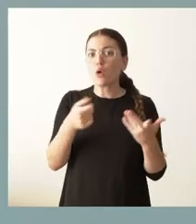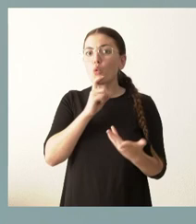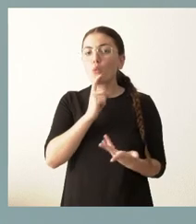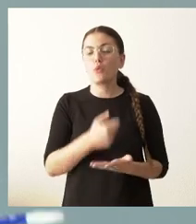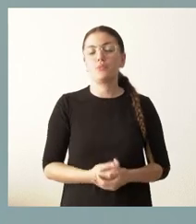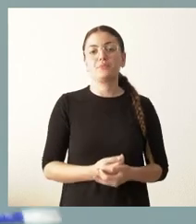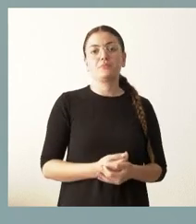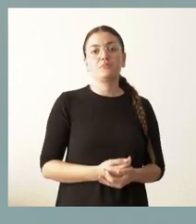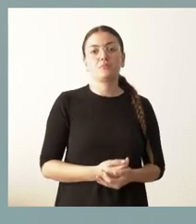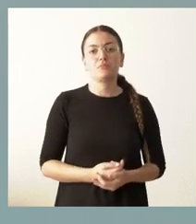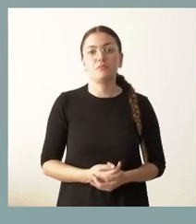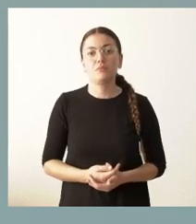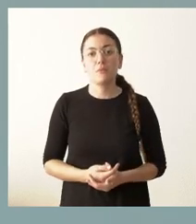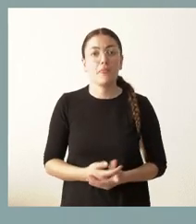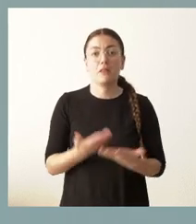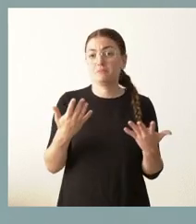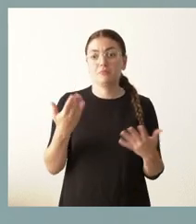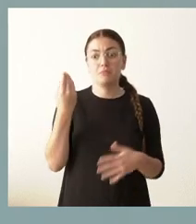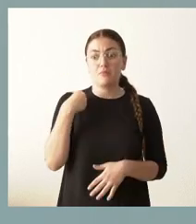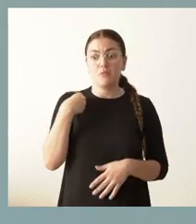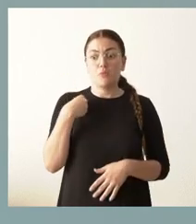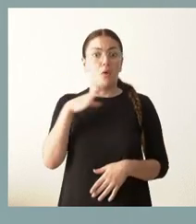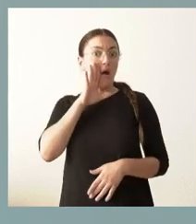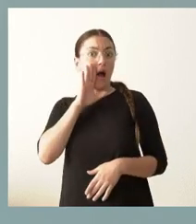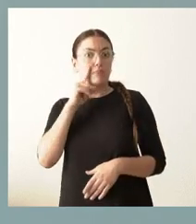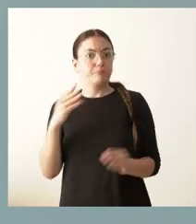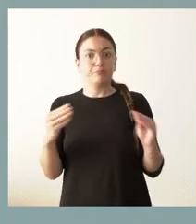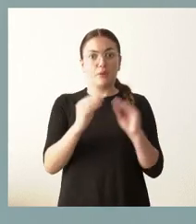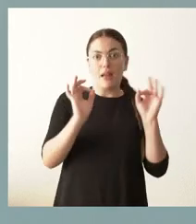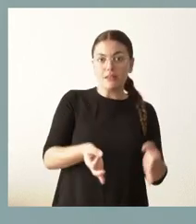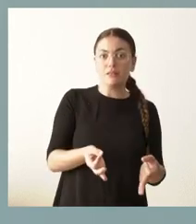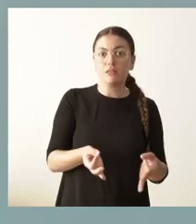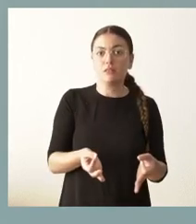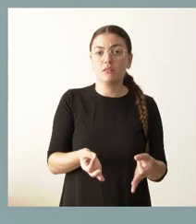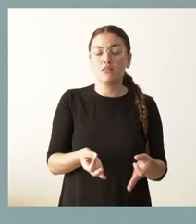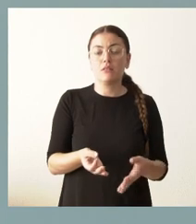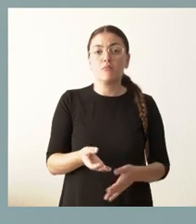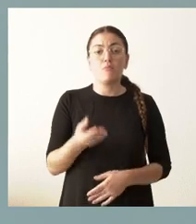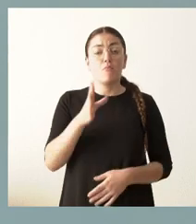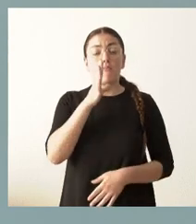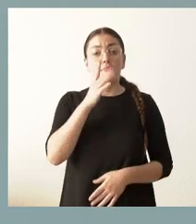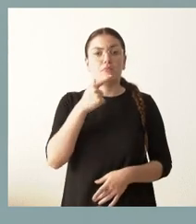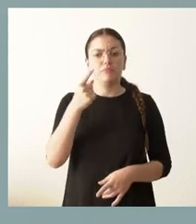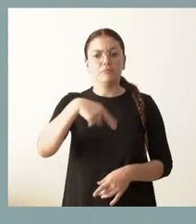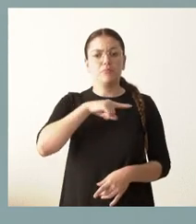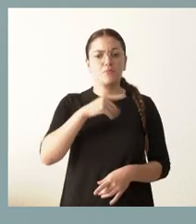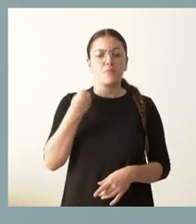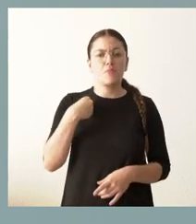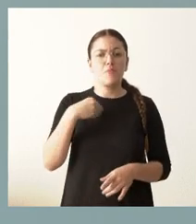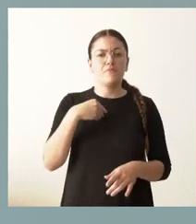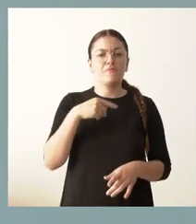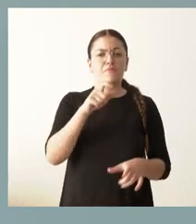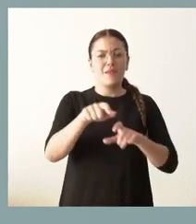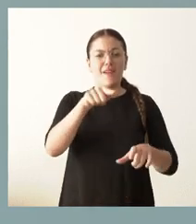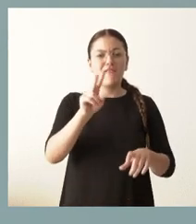No sé compartir esto que usted dice con lo que yo dije en su momento. Coincidimos con una gran parte de los vecinos de Valladolid en que la mejor opción sería el